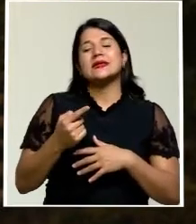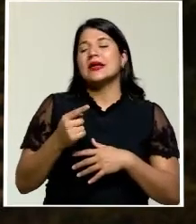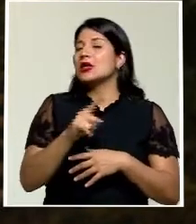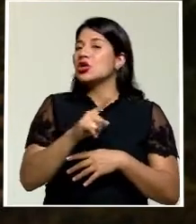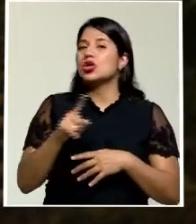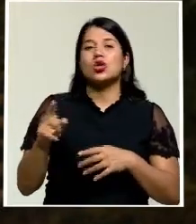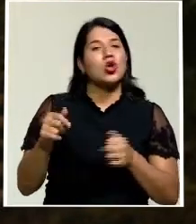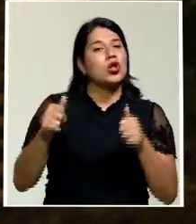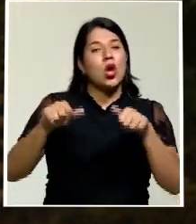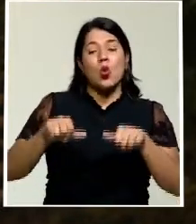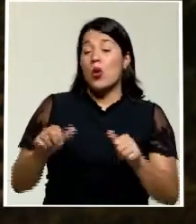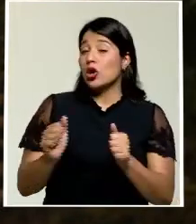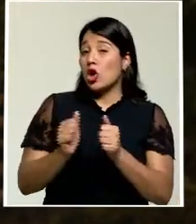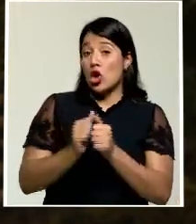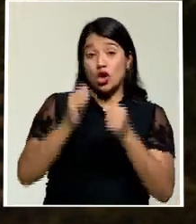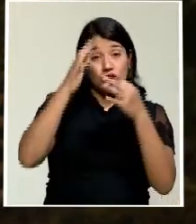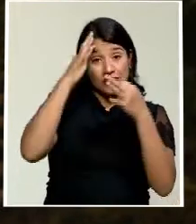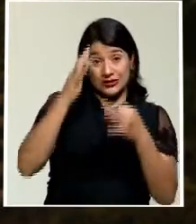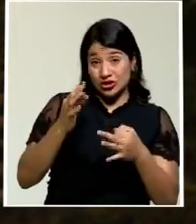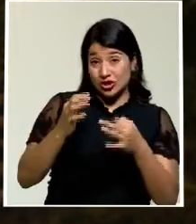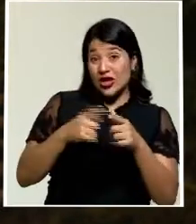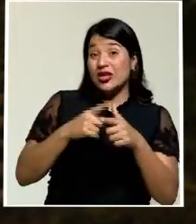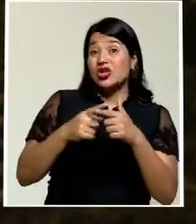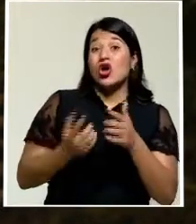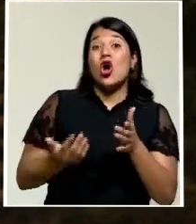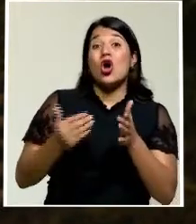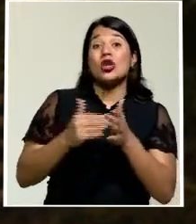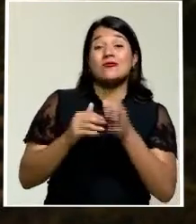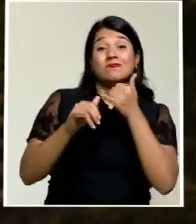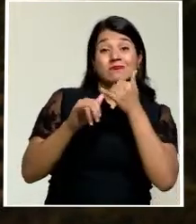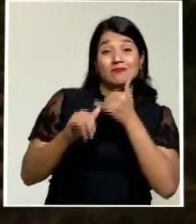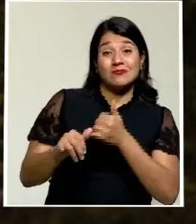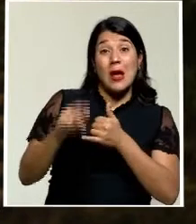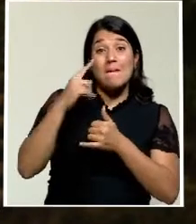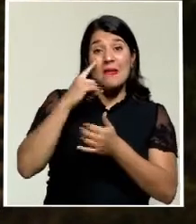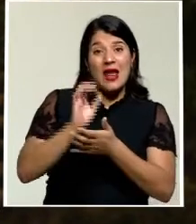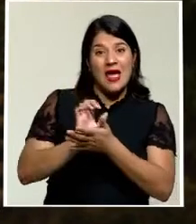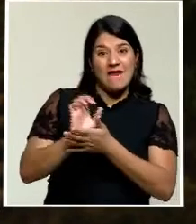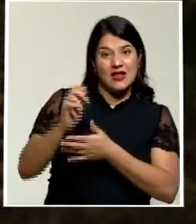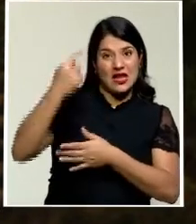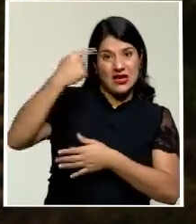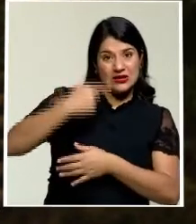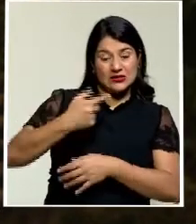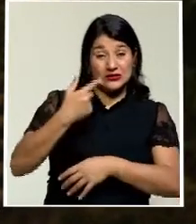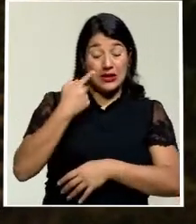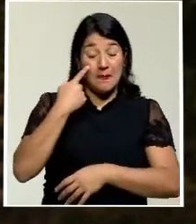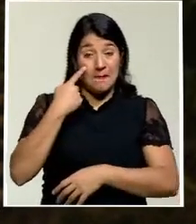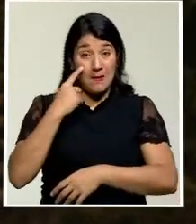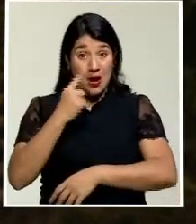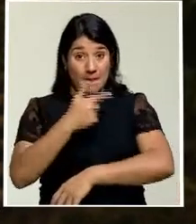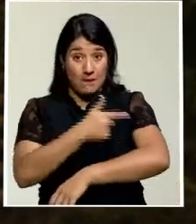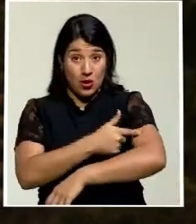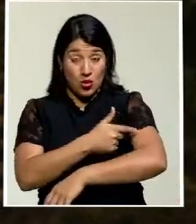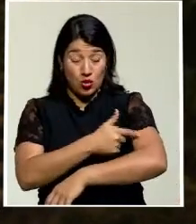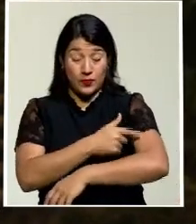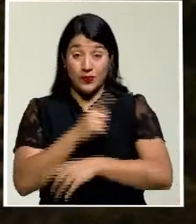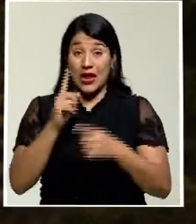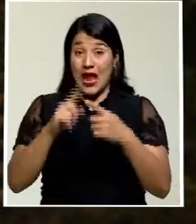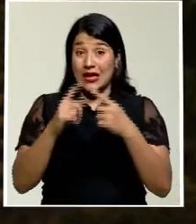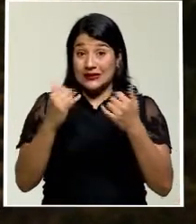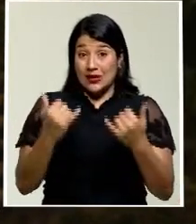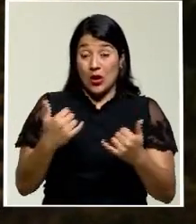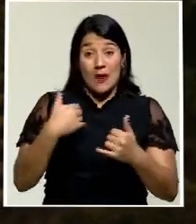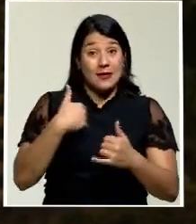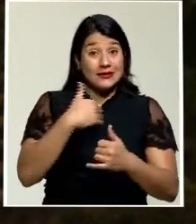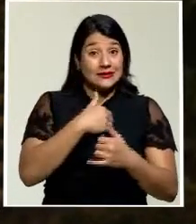nuevas medidas, nuevos recursos para buscar evitar la misma, a sabiendas de que por lo menos a hoy el Ministerio fue